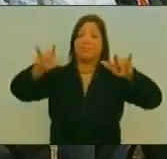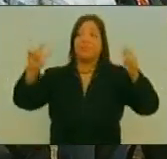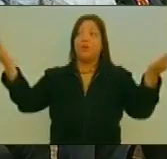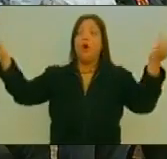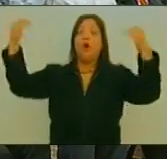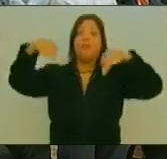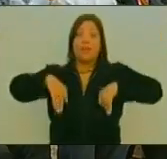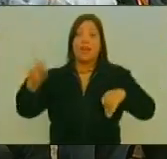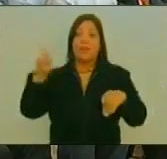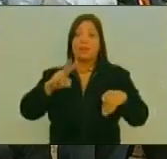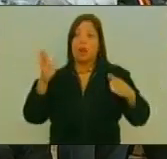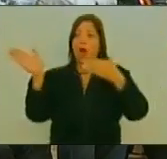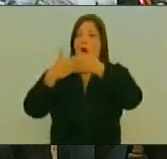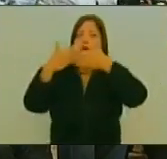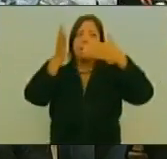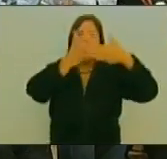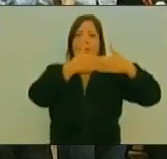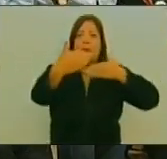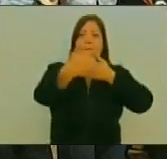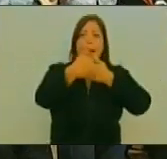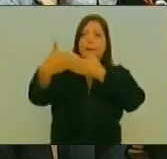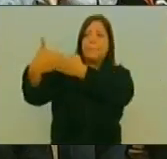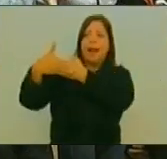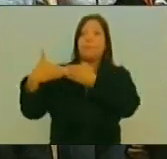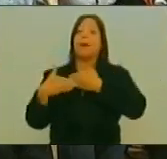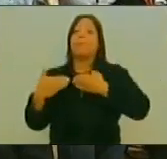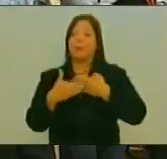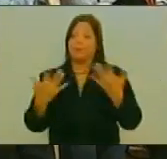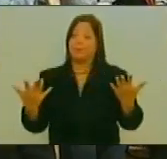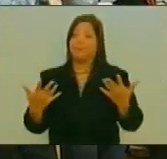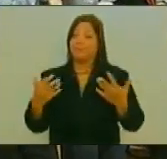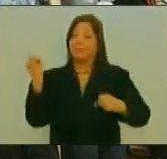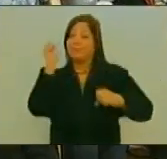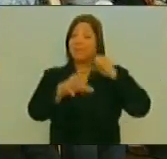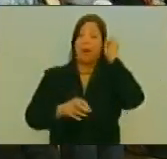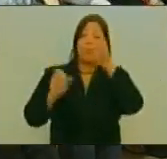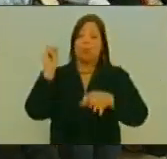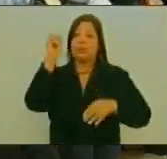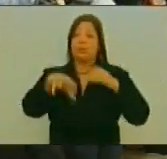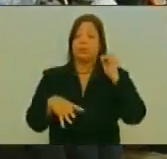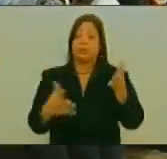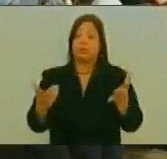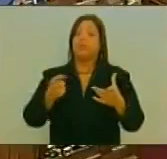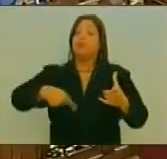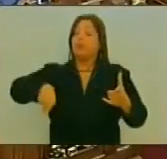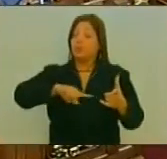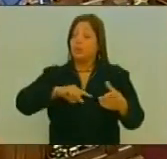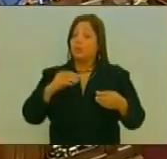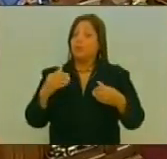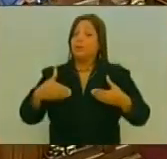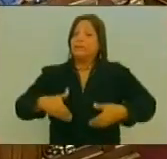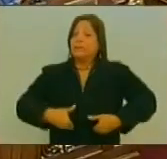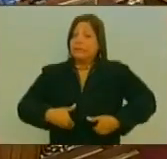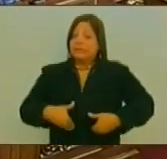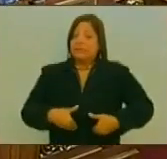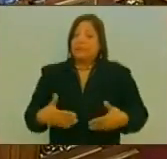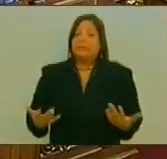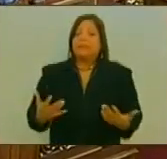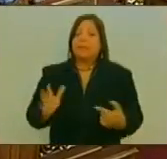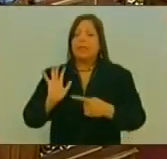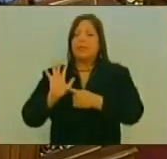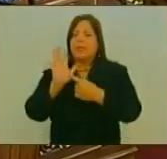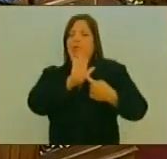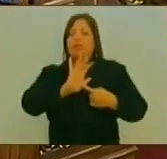A nuestro país Sin embargo Creo que Hemos dado Una